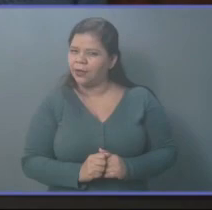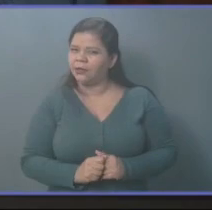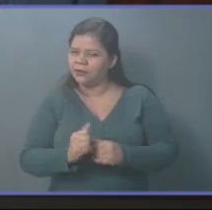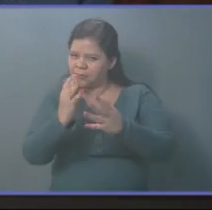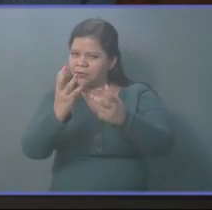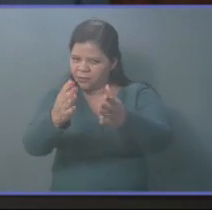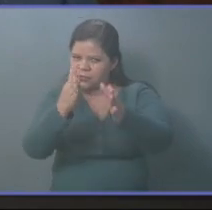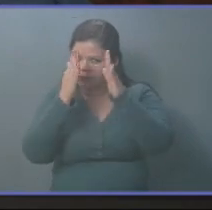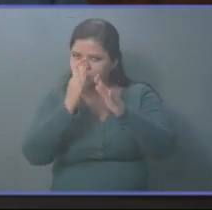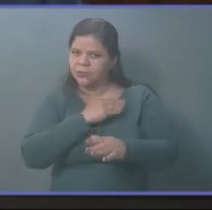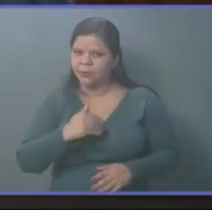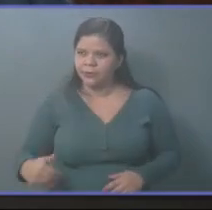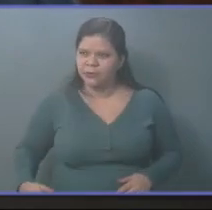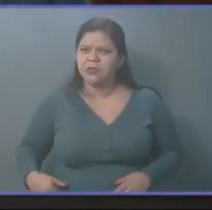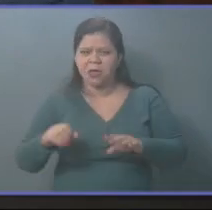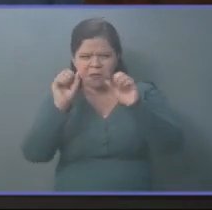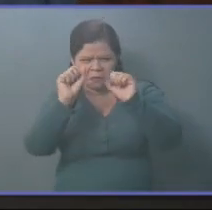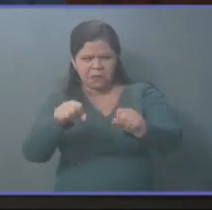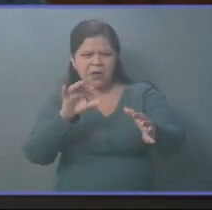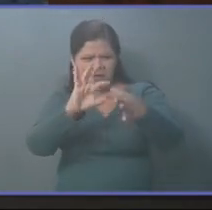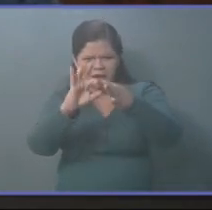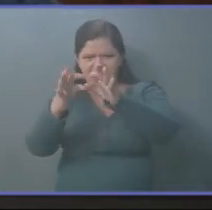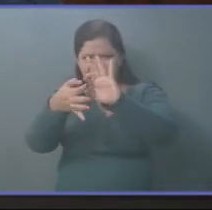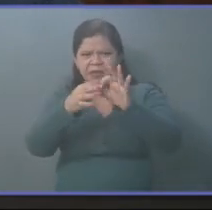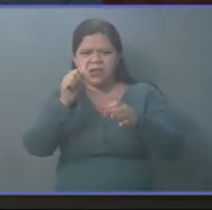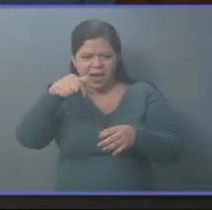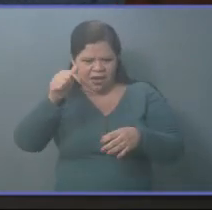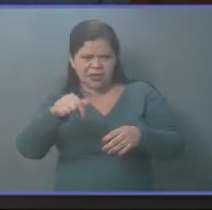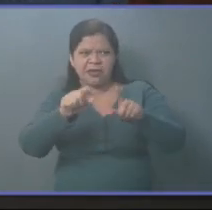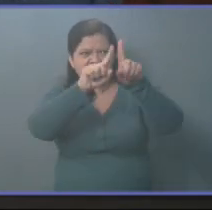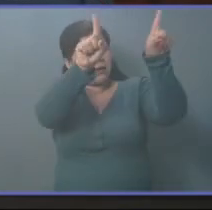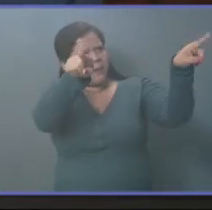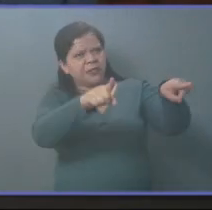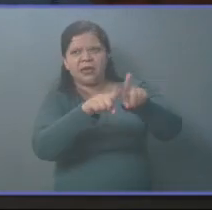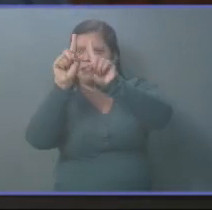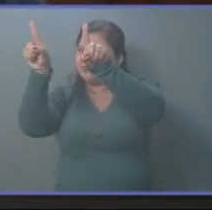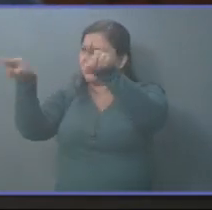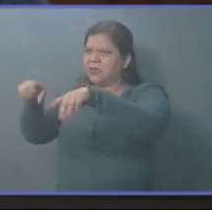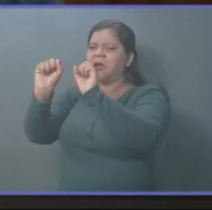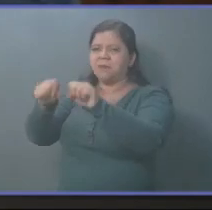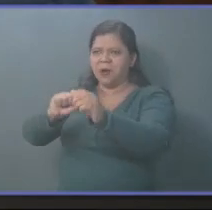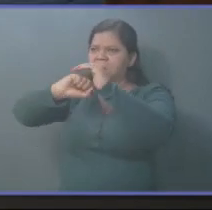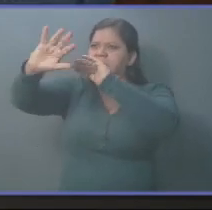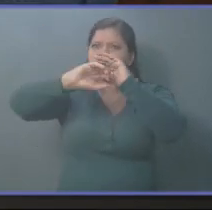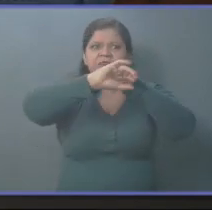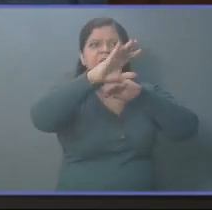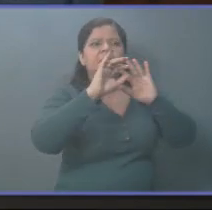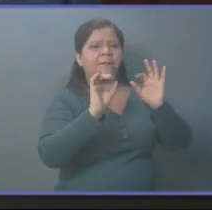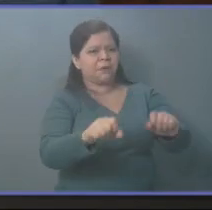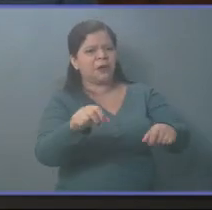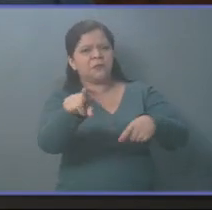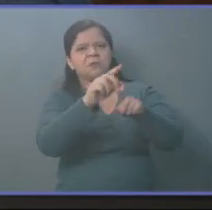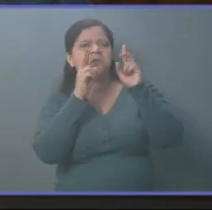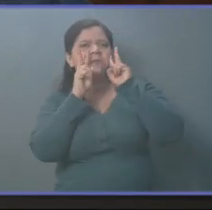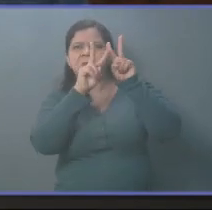que escuchen al presidente si quieren pueden poner la cadena aquí en estos televisores que están aquí en este pleno para que lo escuchen mejor